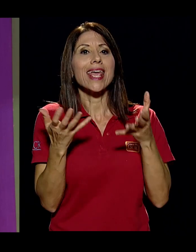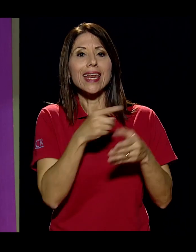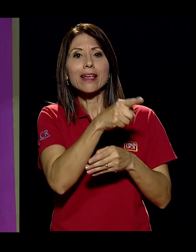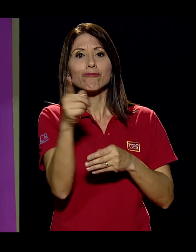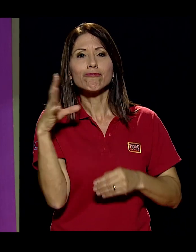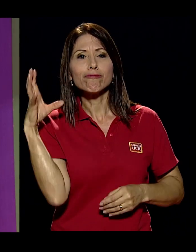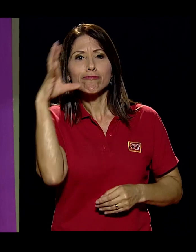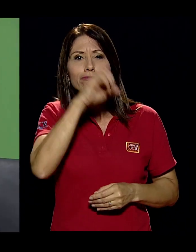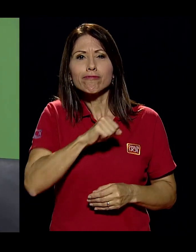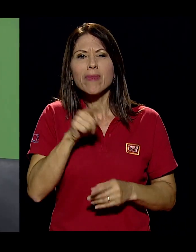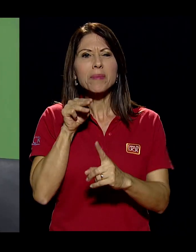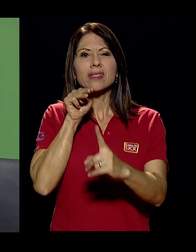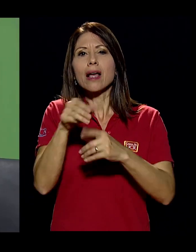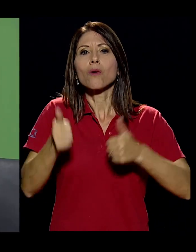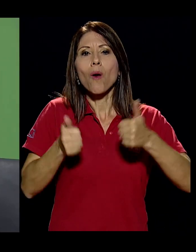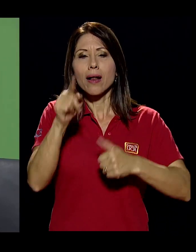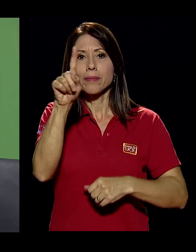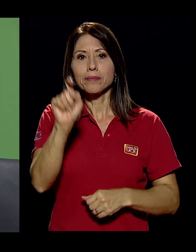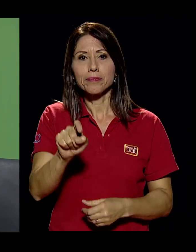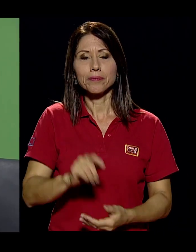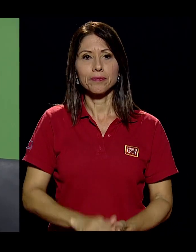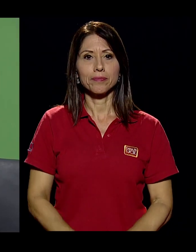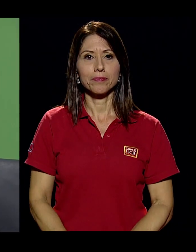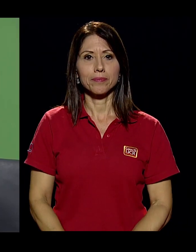se entere también? ¿Cuál es ese mensaje?